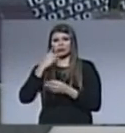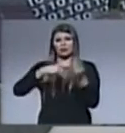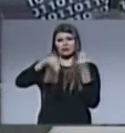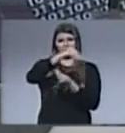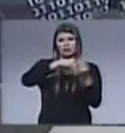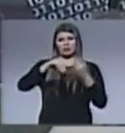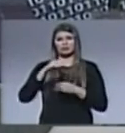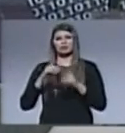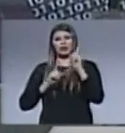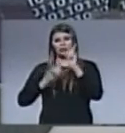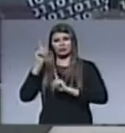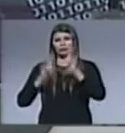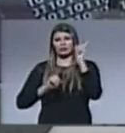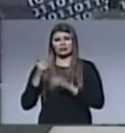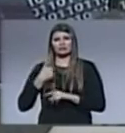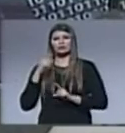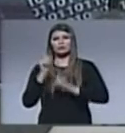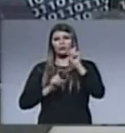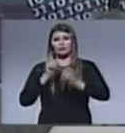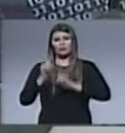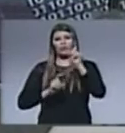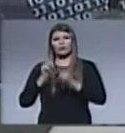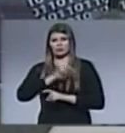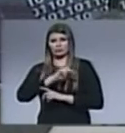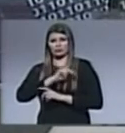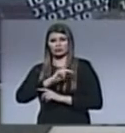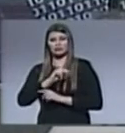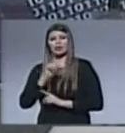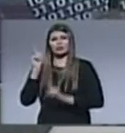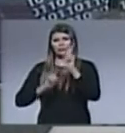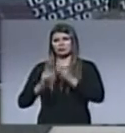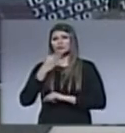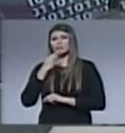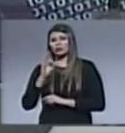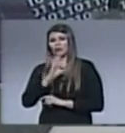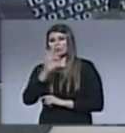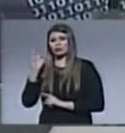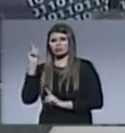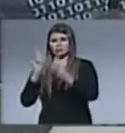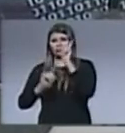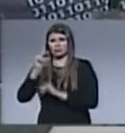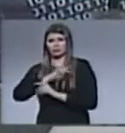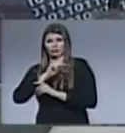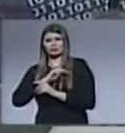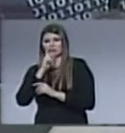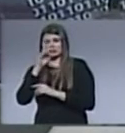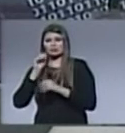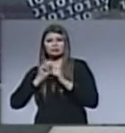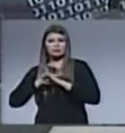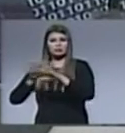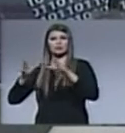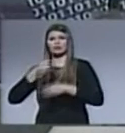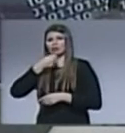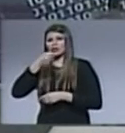Muchas veces será motivo de burla de los opinólogos, de los que tratan de formar e influir en la opinión pública.